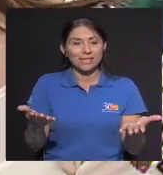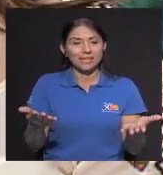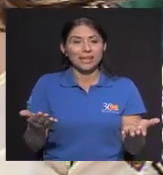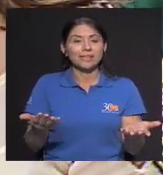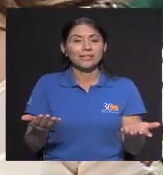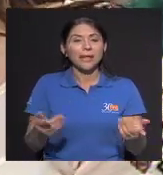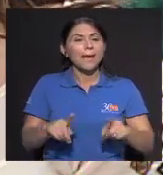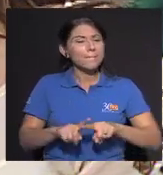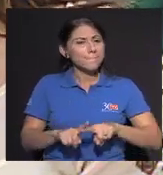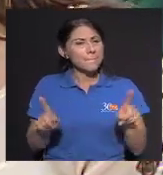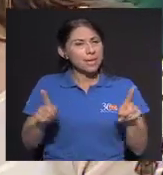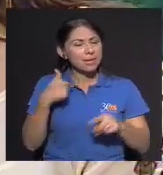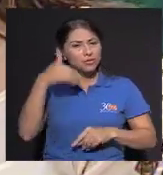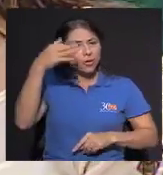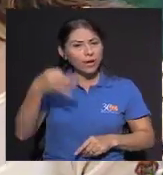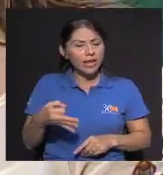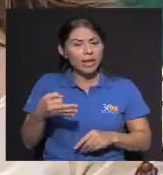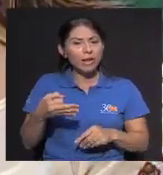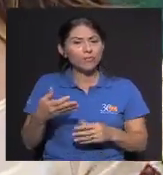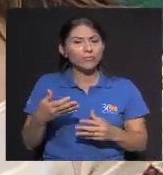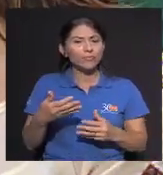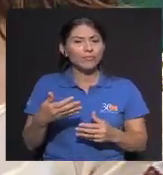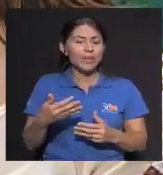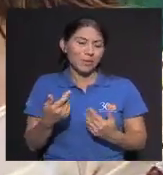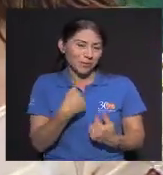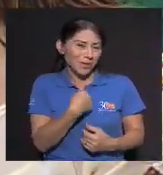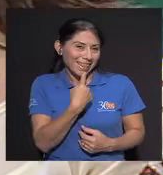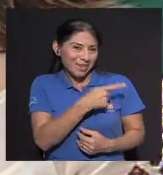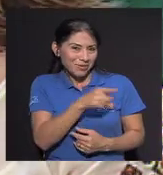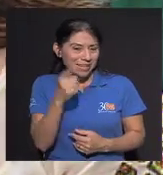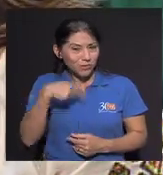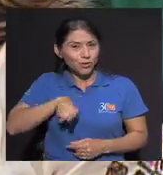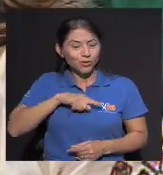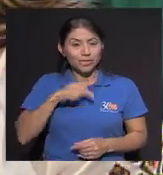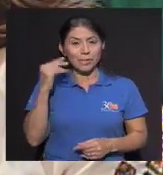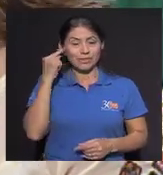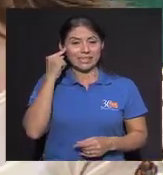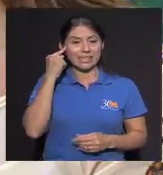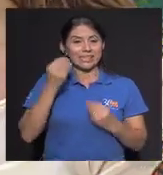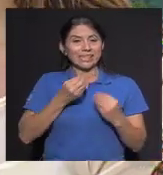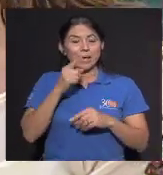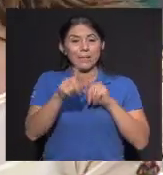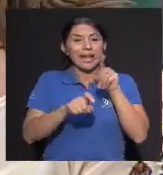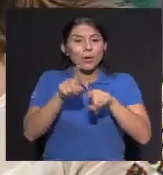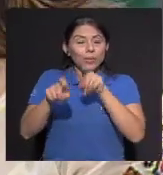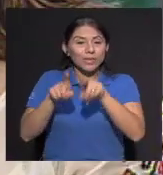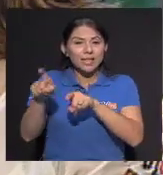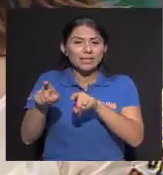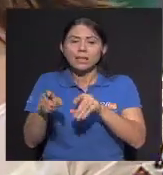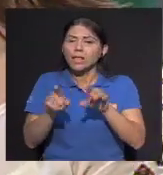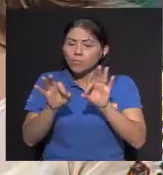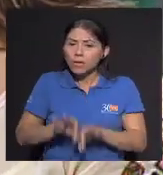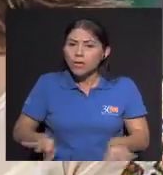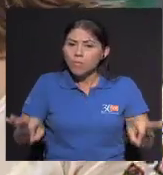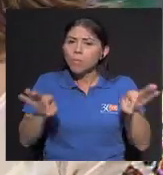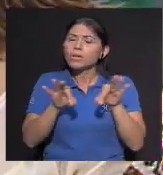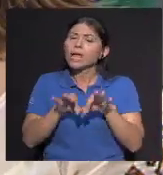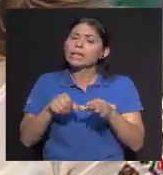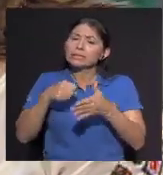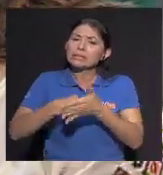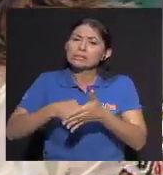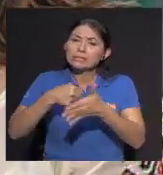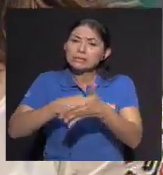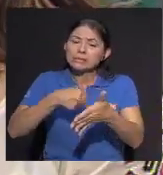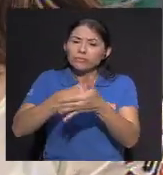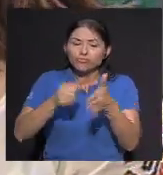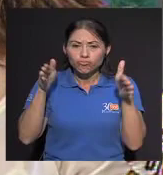habían Y demás Pero yo creo Que sería conveniente Yo le decía Que estábamos maquinando Las preguntas Insistir O retomar